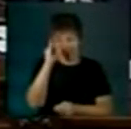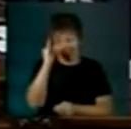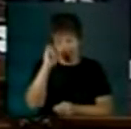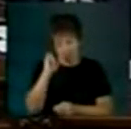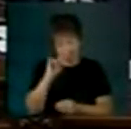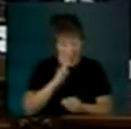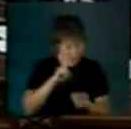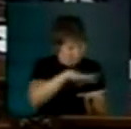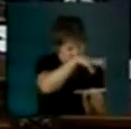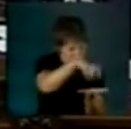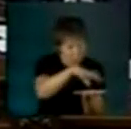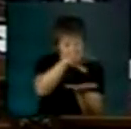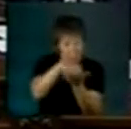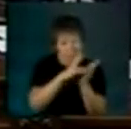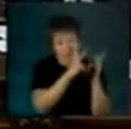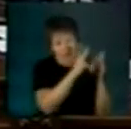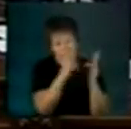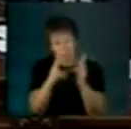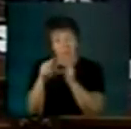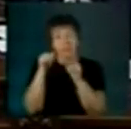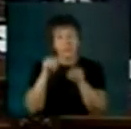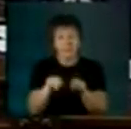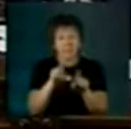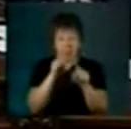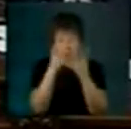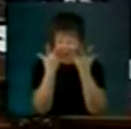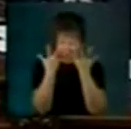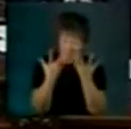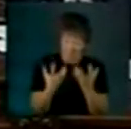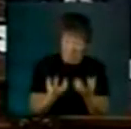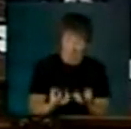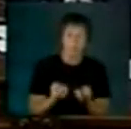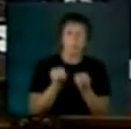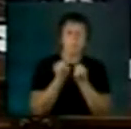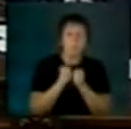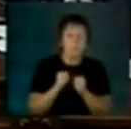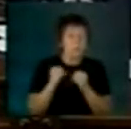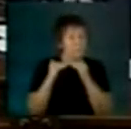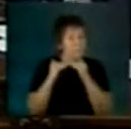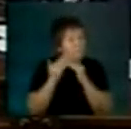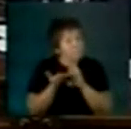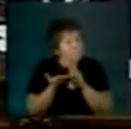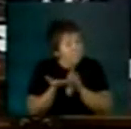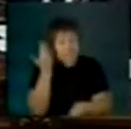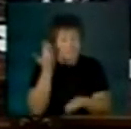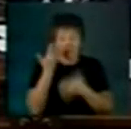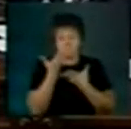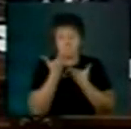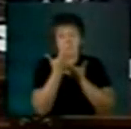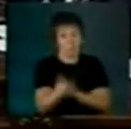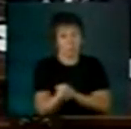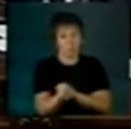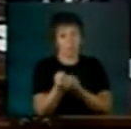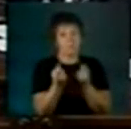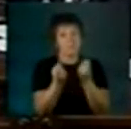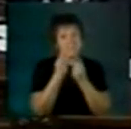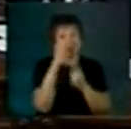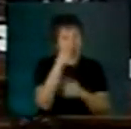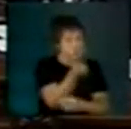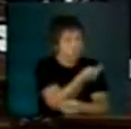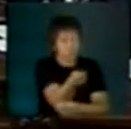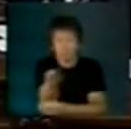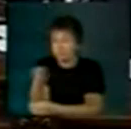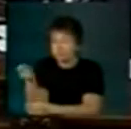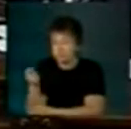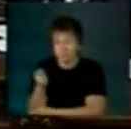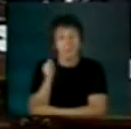marcan una época y es un deber darles el máximo apoyo. Las políticas de reserva y de seguro